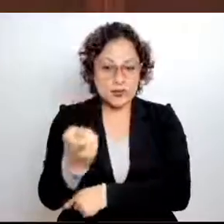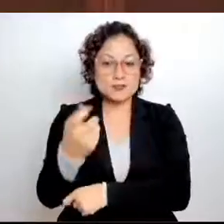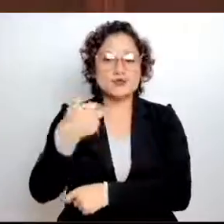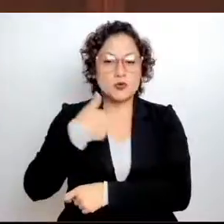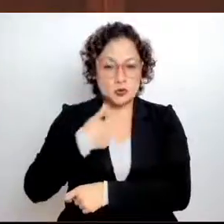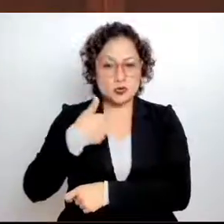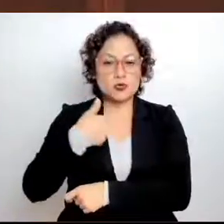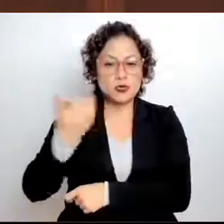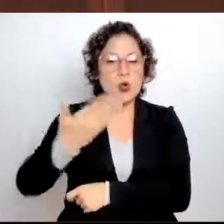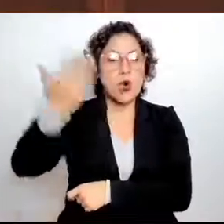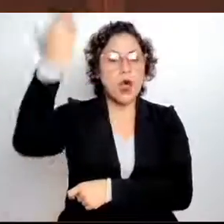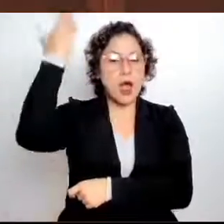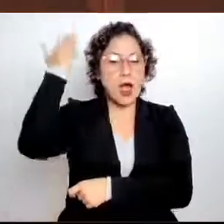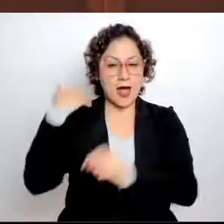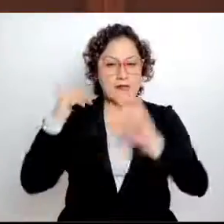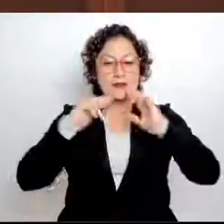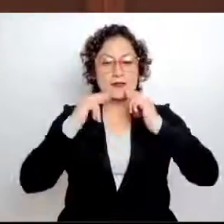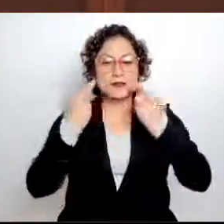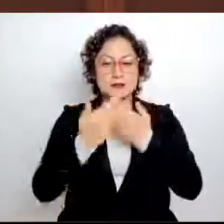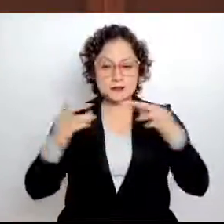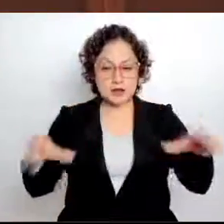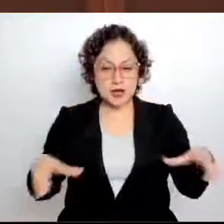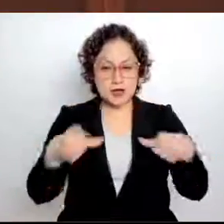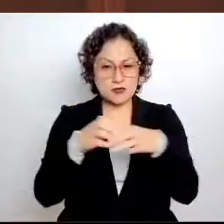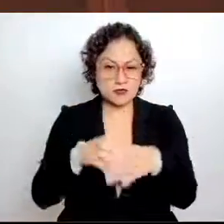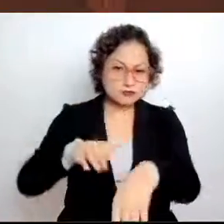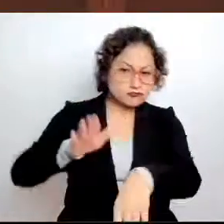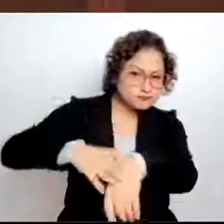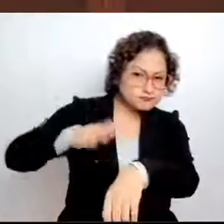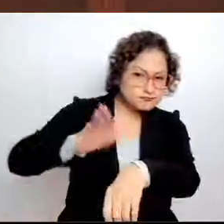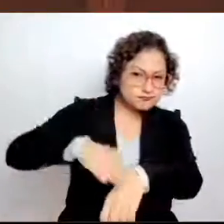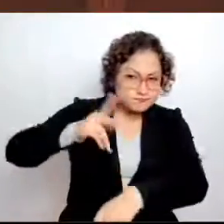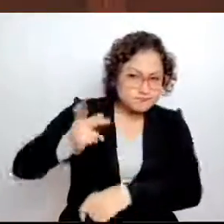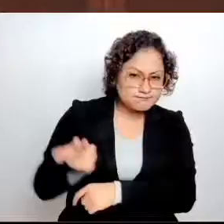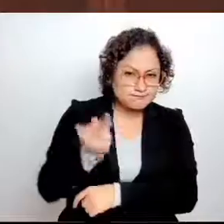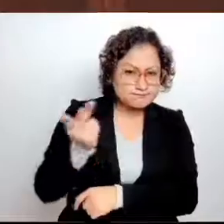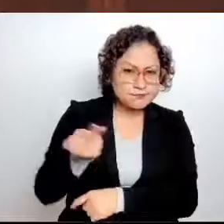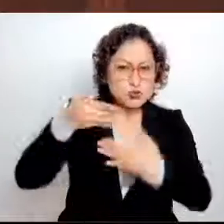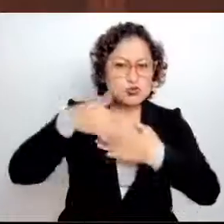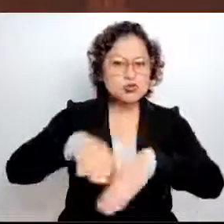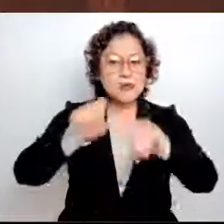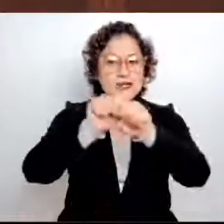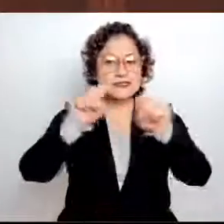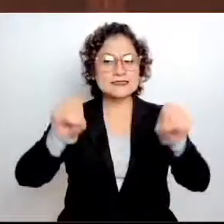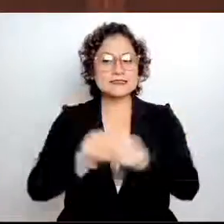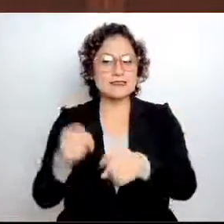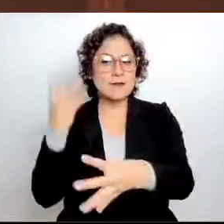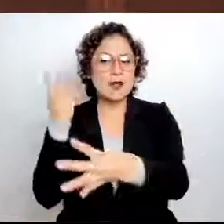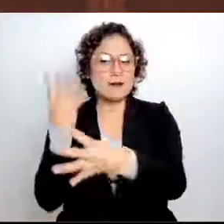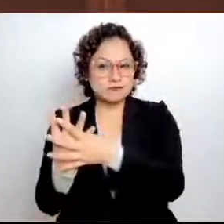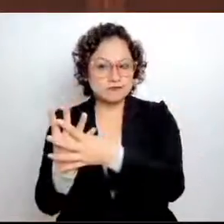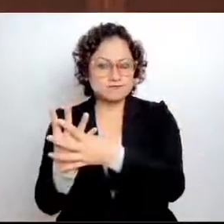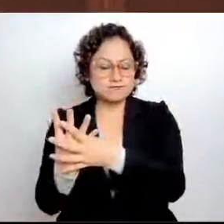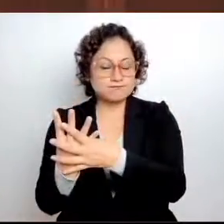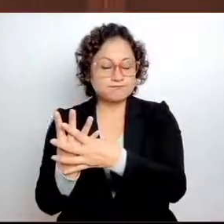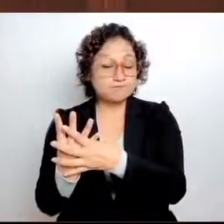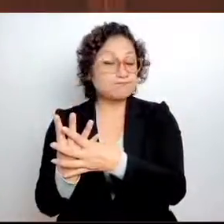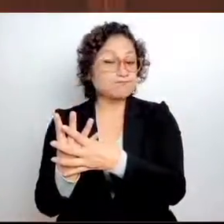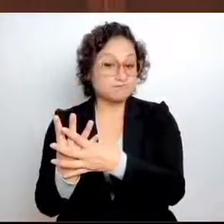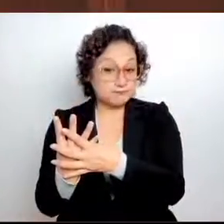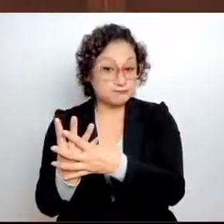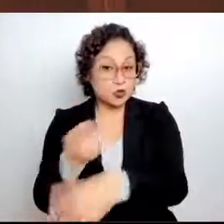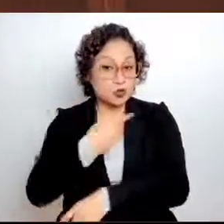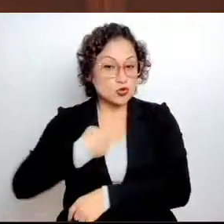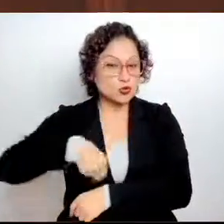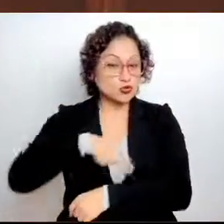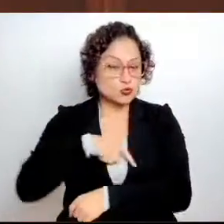secretario de Seguridad Ciudad Ciudadana en torno al sistema penitenciario y nos parece, primero,